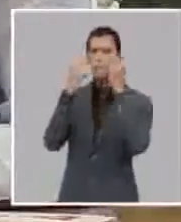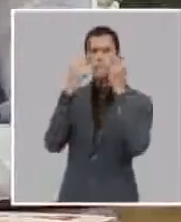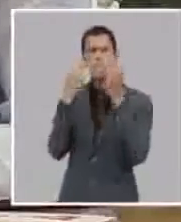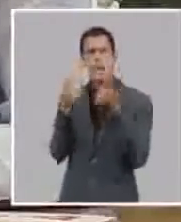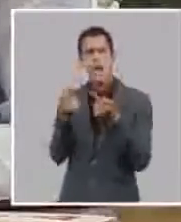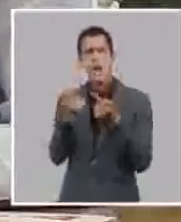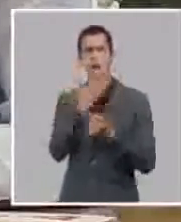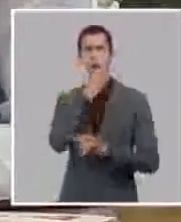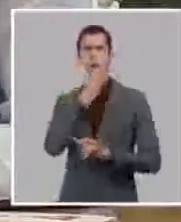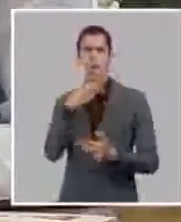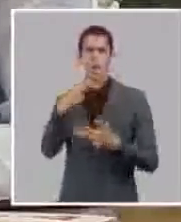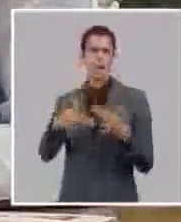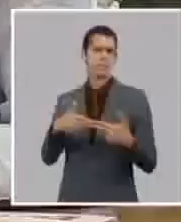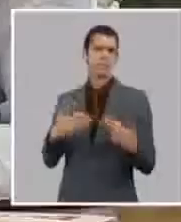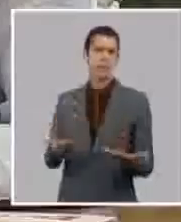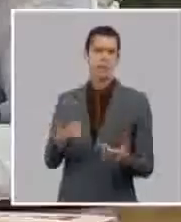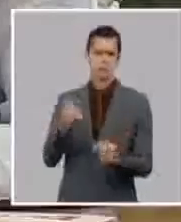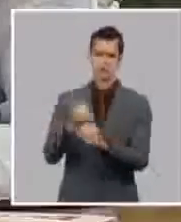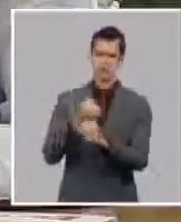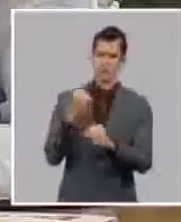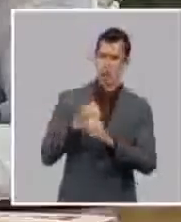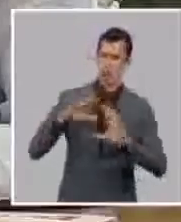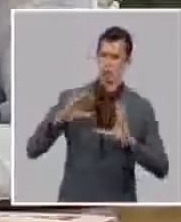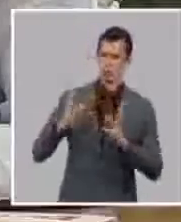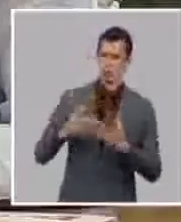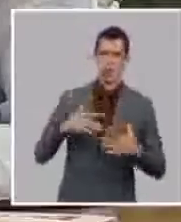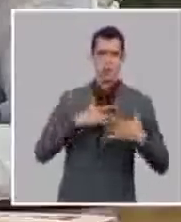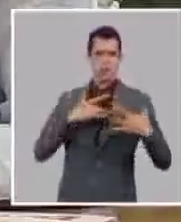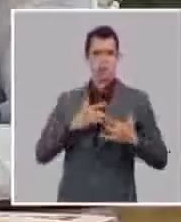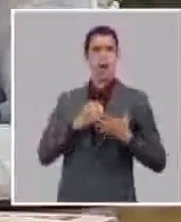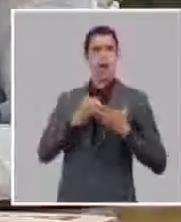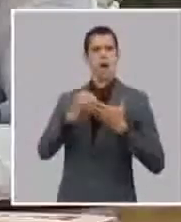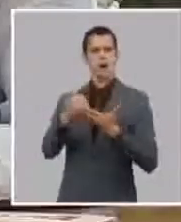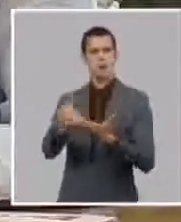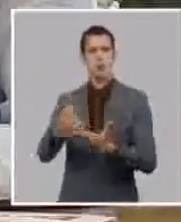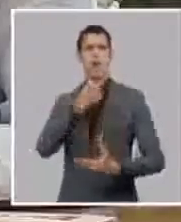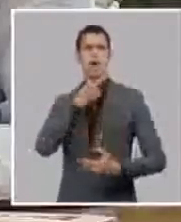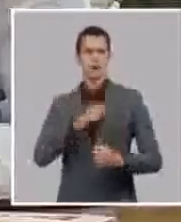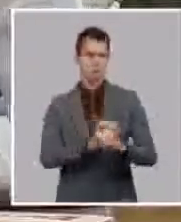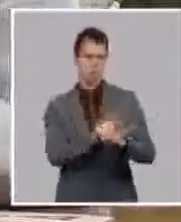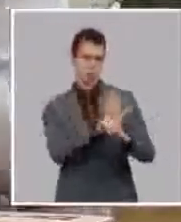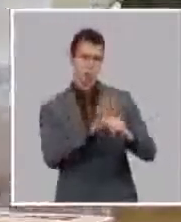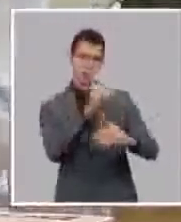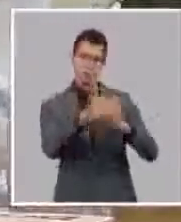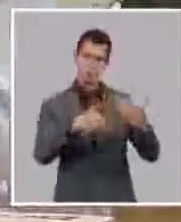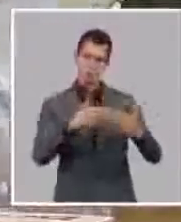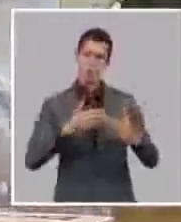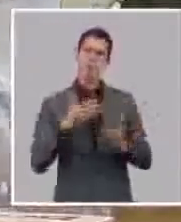en las tareas de enfrentamiento a la pandemia junto a a su pueblo